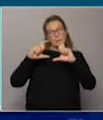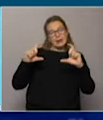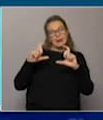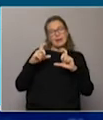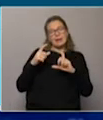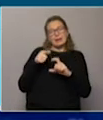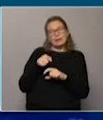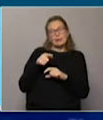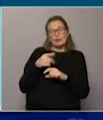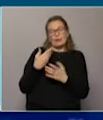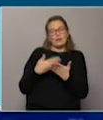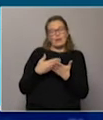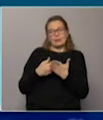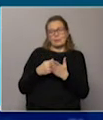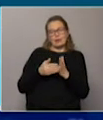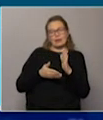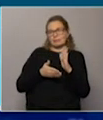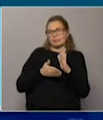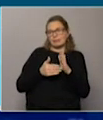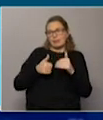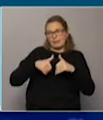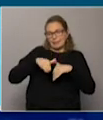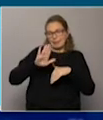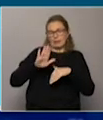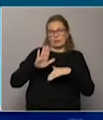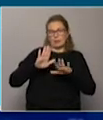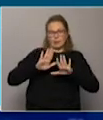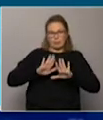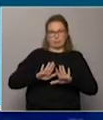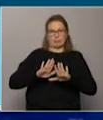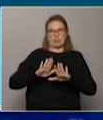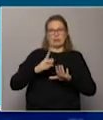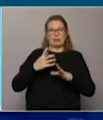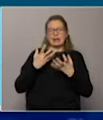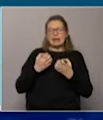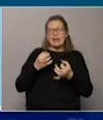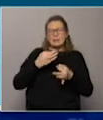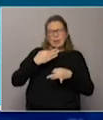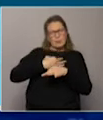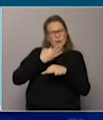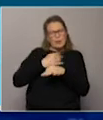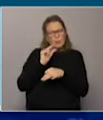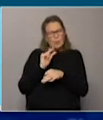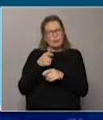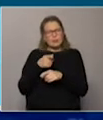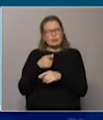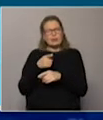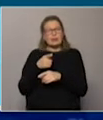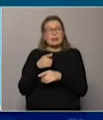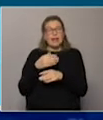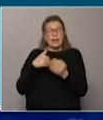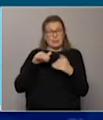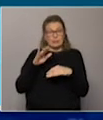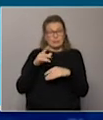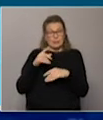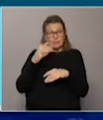que esto no es suficiente para salir de esta especie de recesión, ¿no? Que quería que me explicaras un poquito más eso y sobre todo además, me